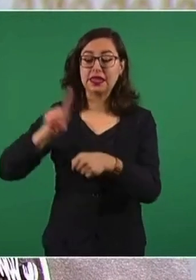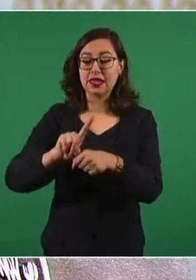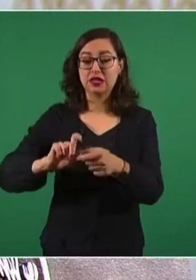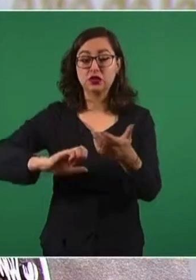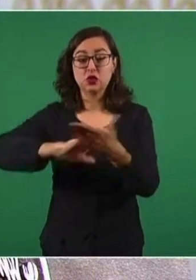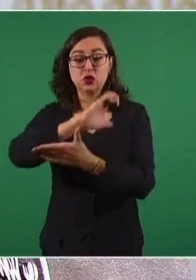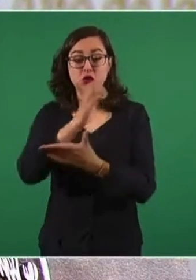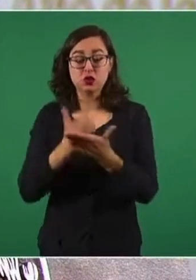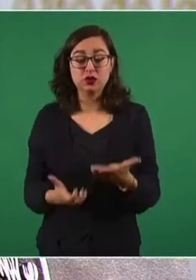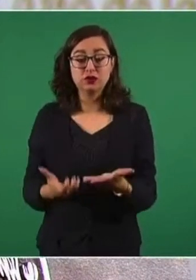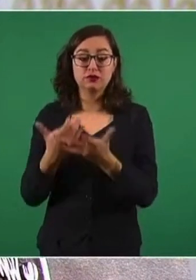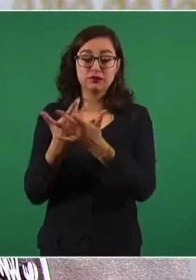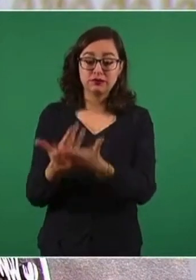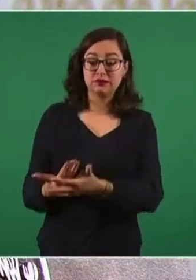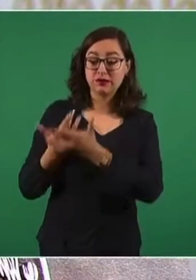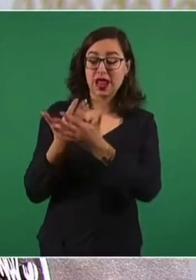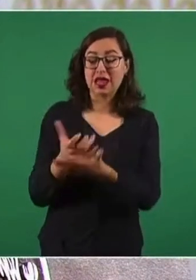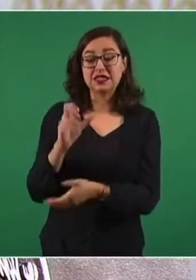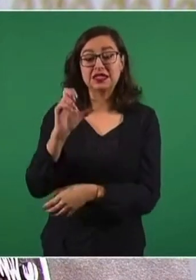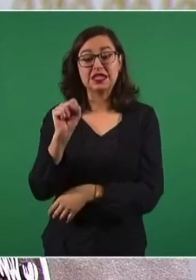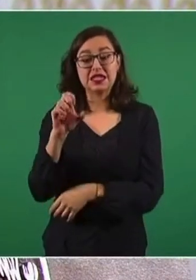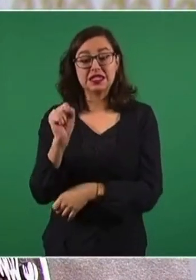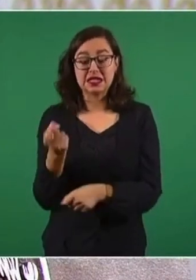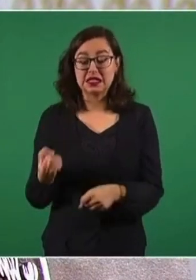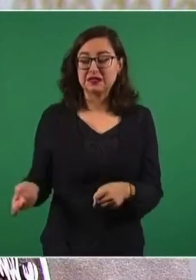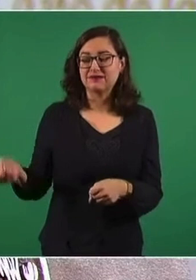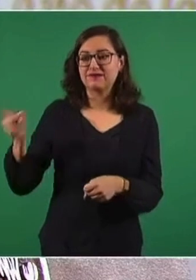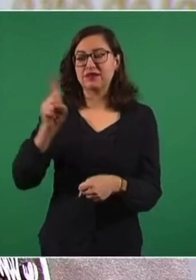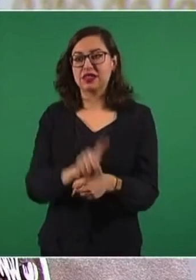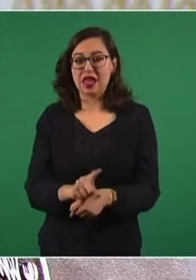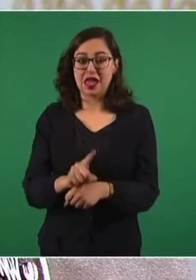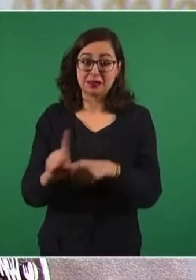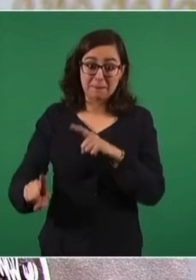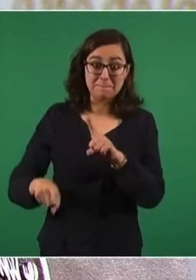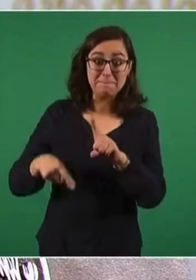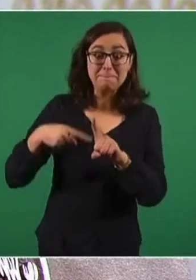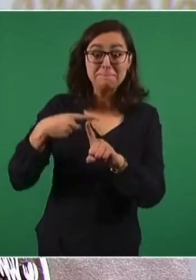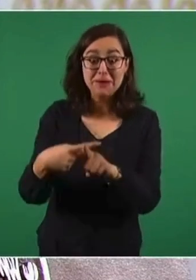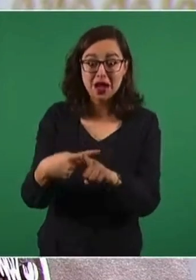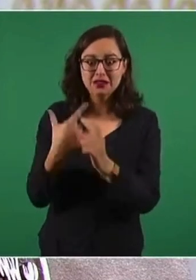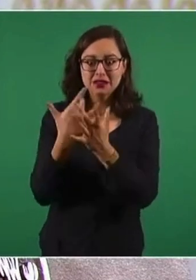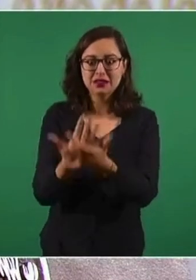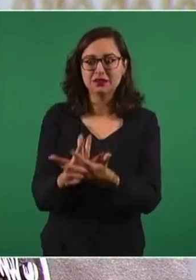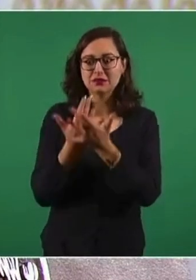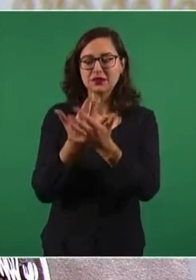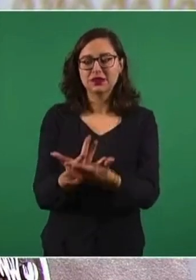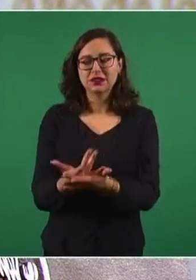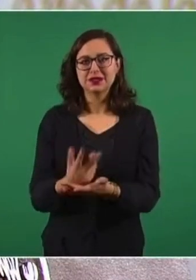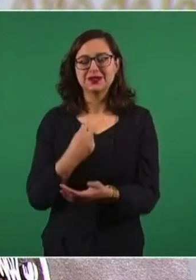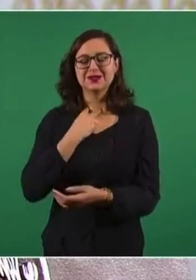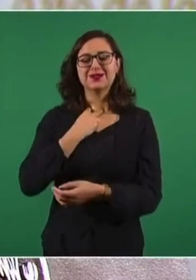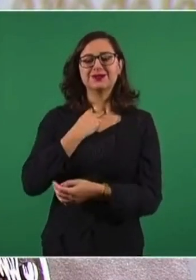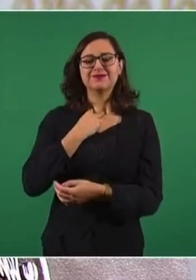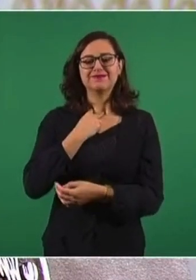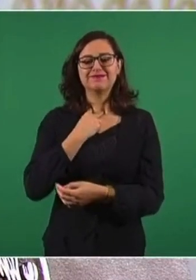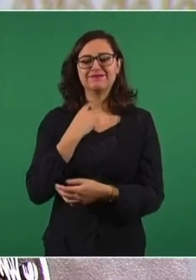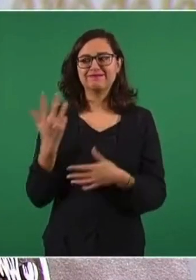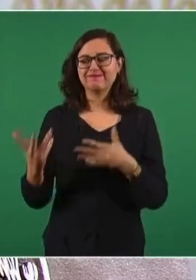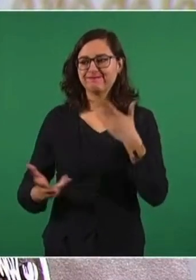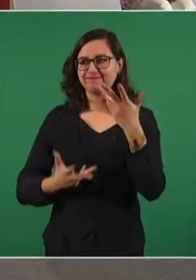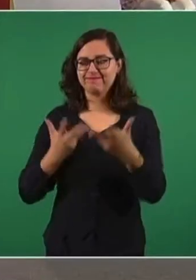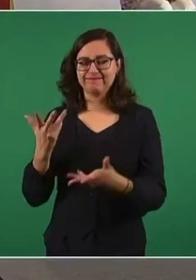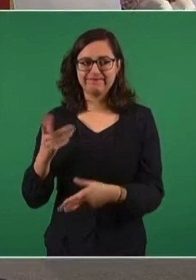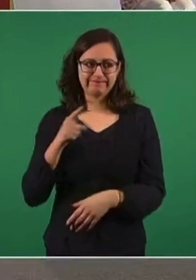había que esperar 60 días y no contábamos con ese tiempo. Al informarle al señor